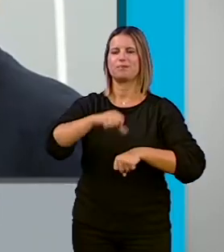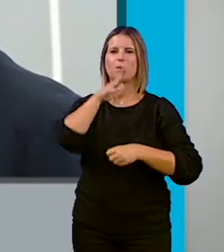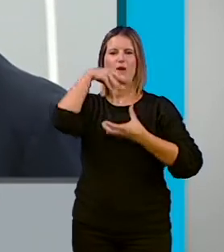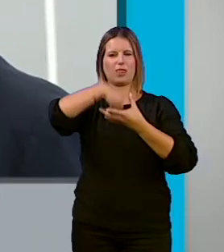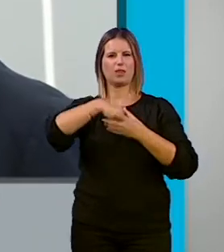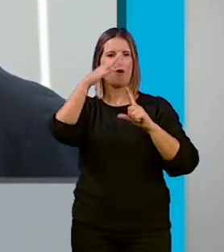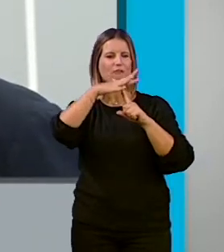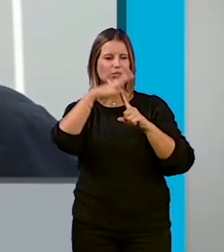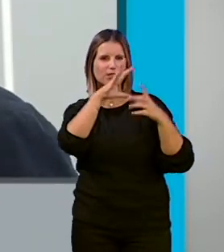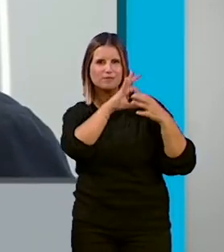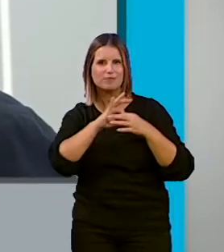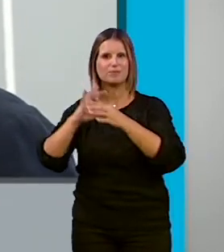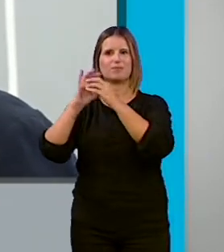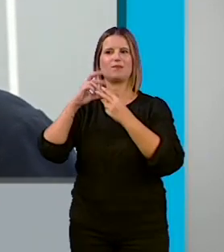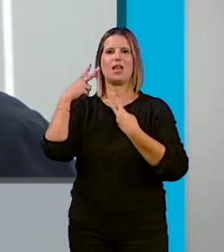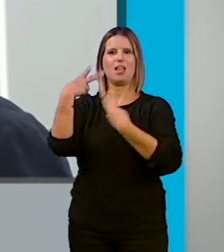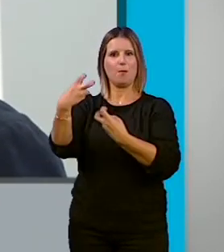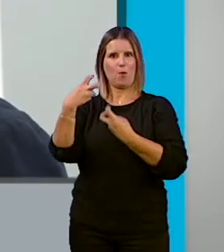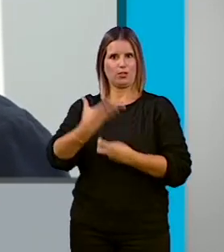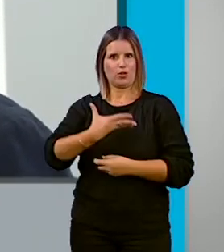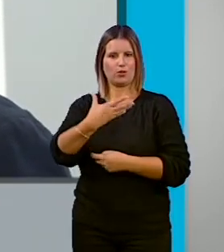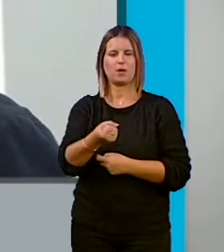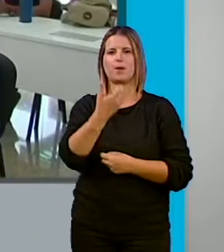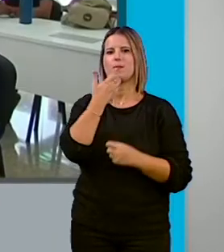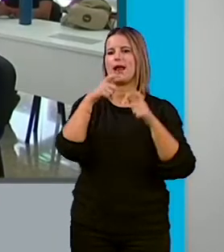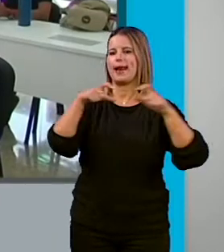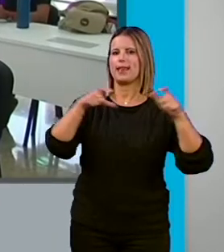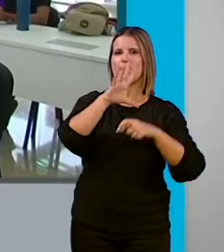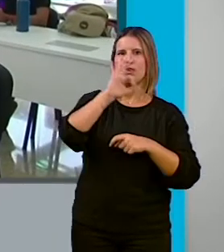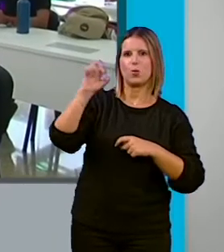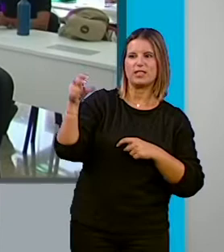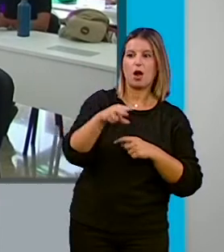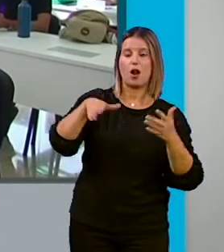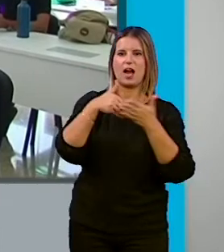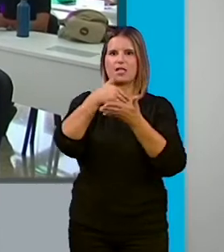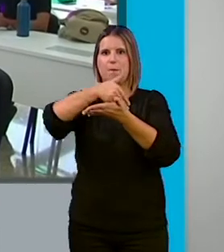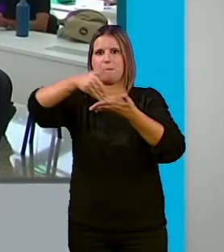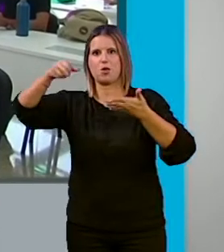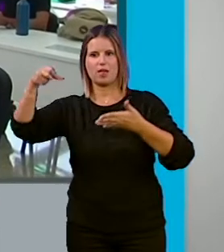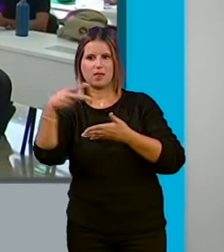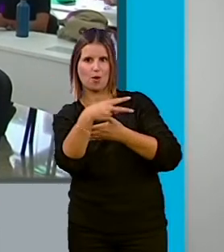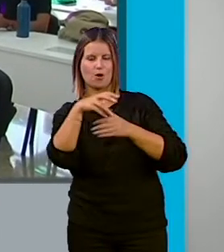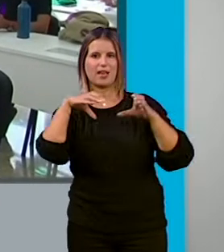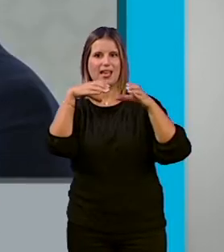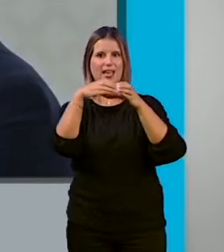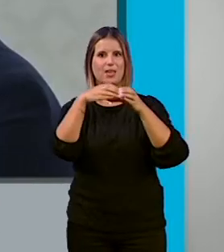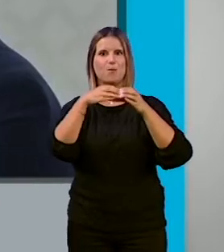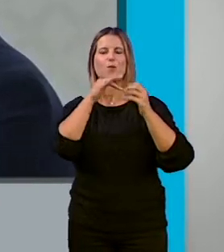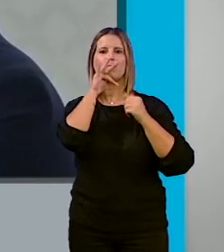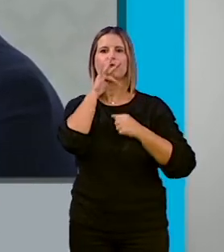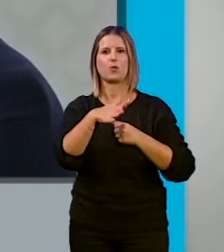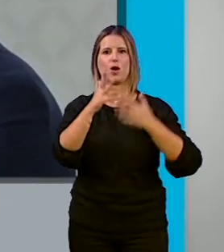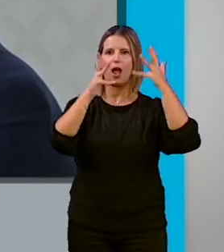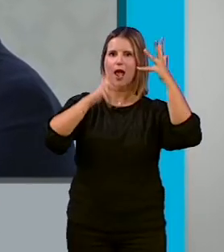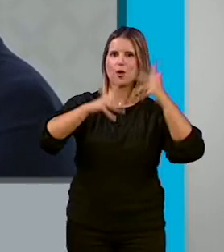facturas relacionadas con los impuestos municipales desde recibos de 50 euros hasta millones de euros. Son analizados por el equipo del Tribunal Económico